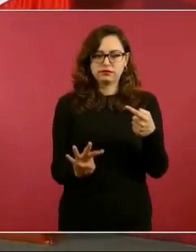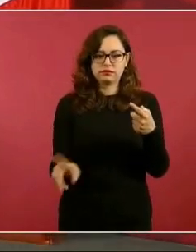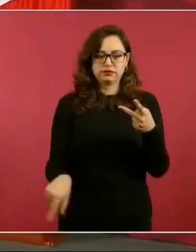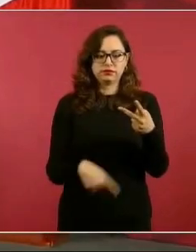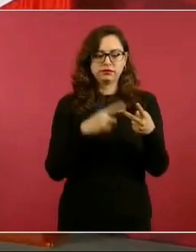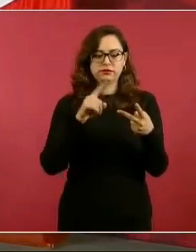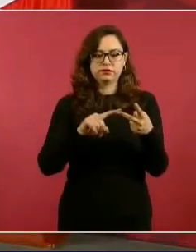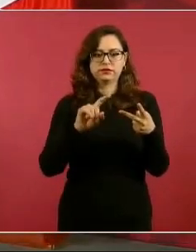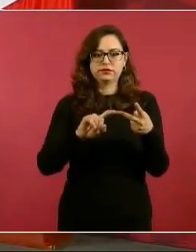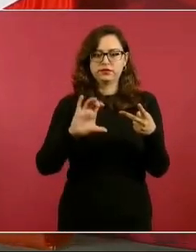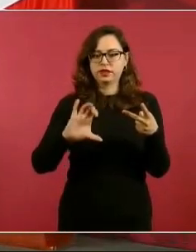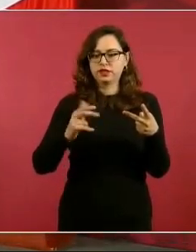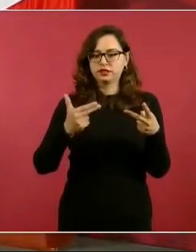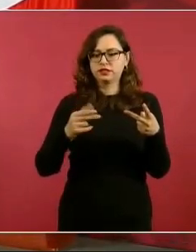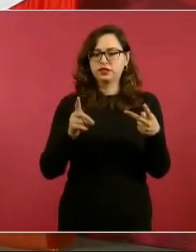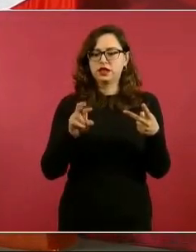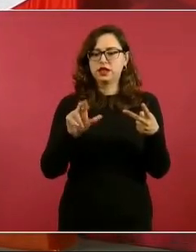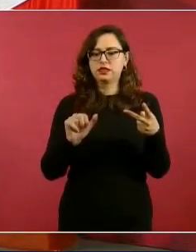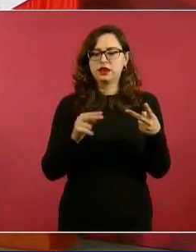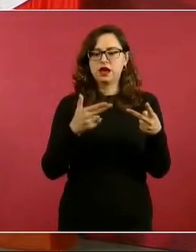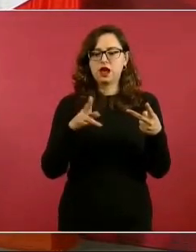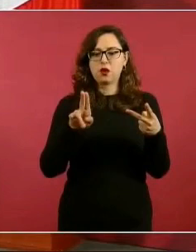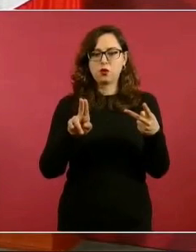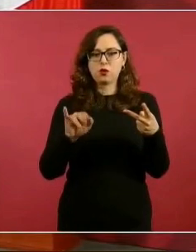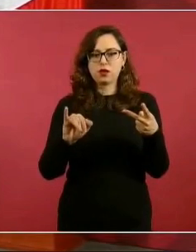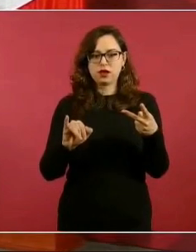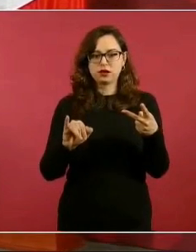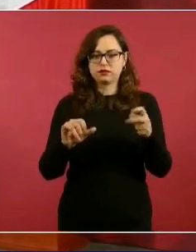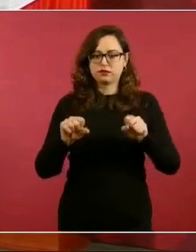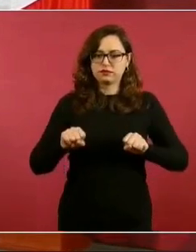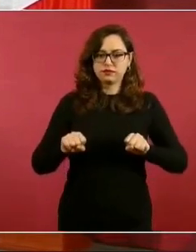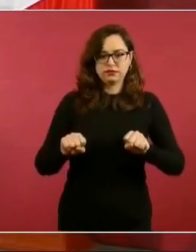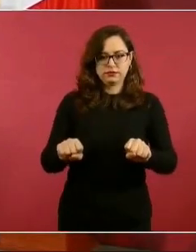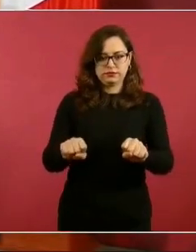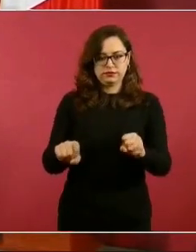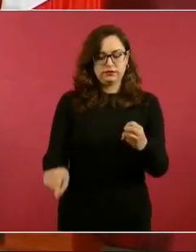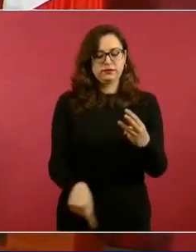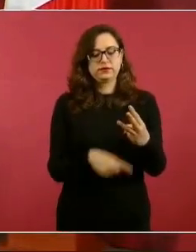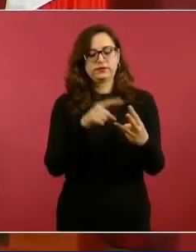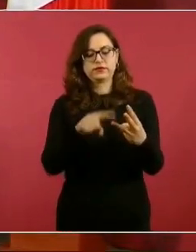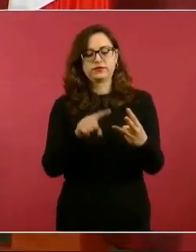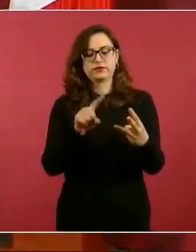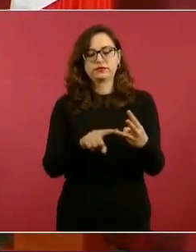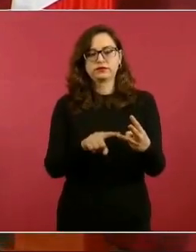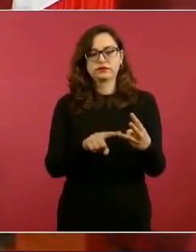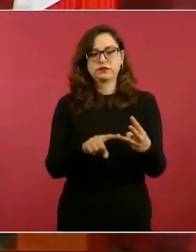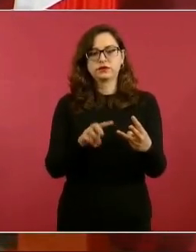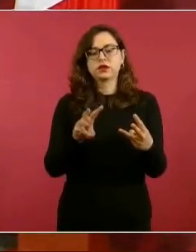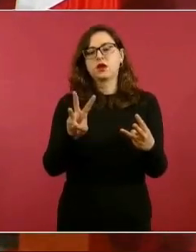luego el señor Chedragui y luego el representante de Walmart.